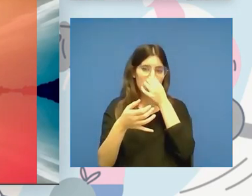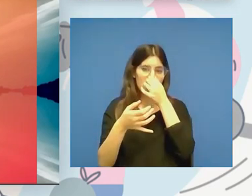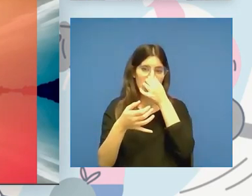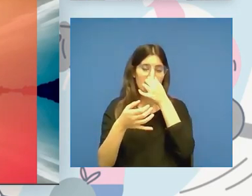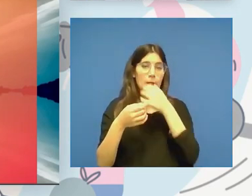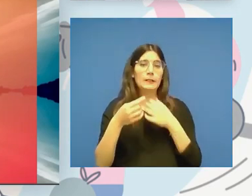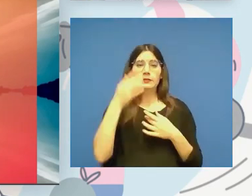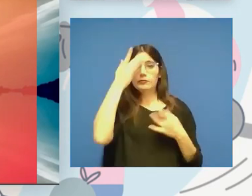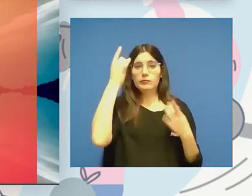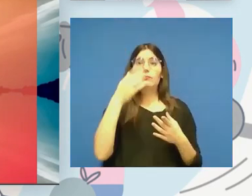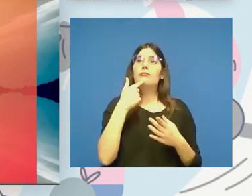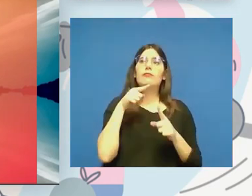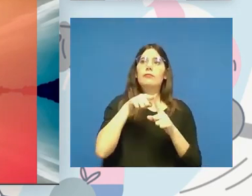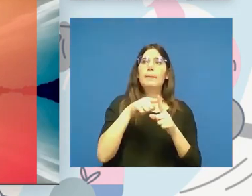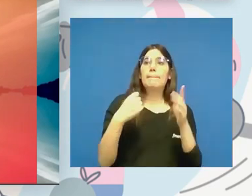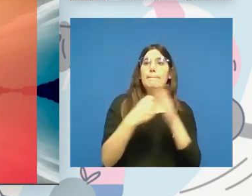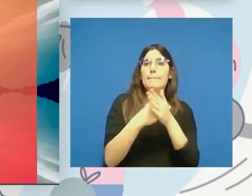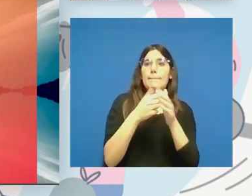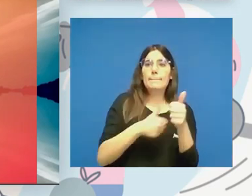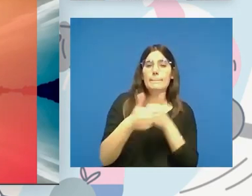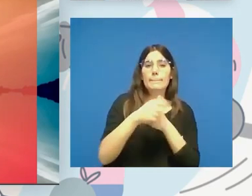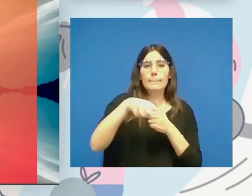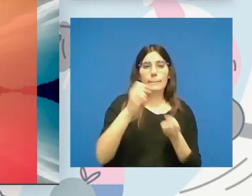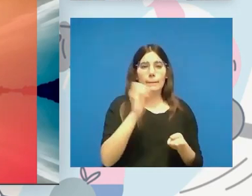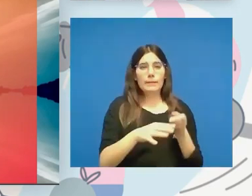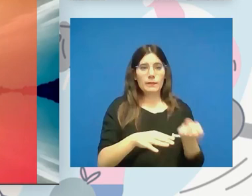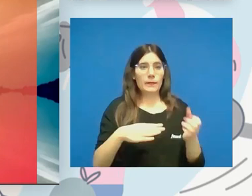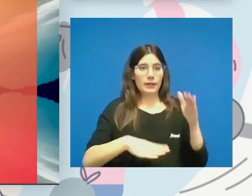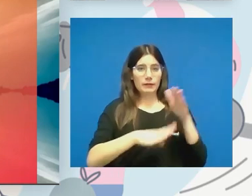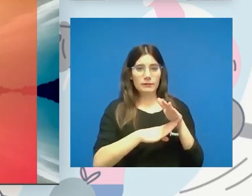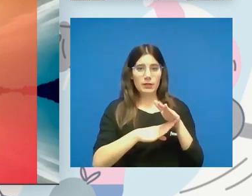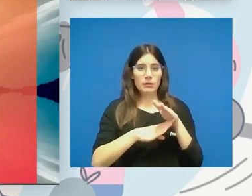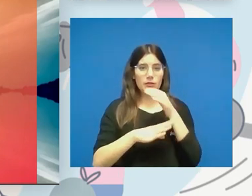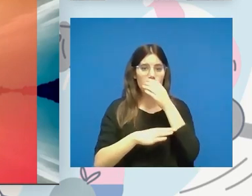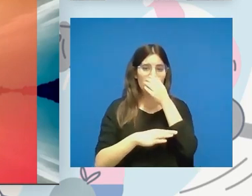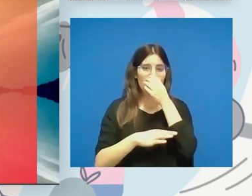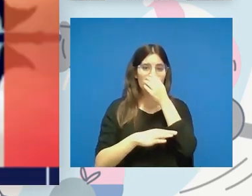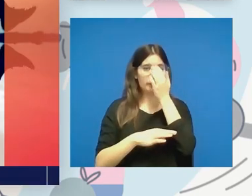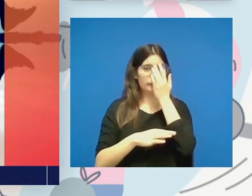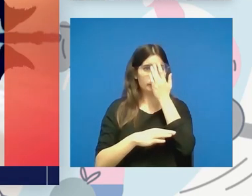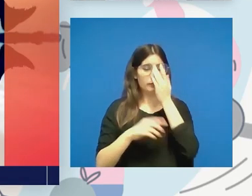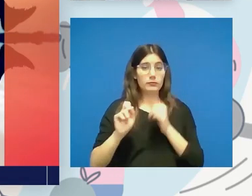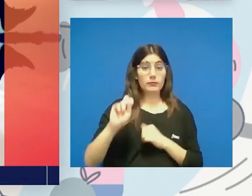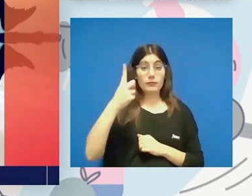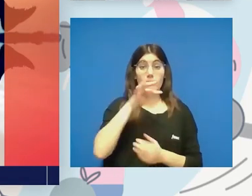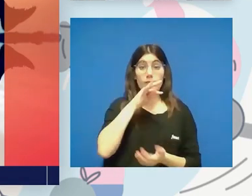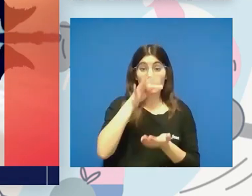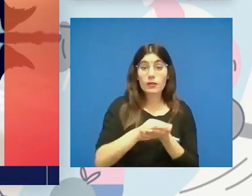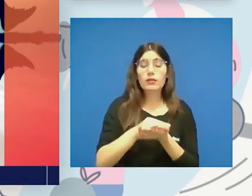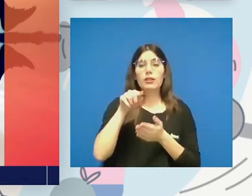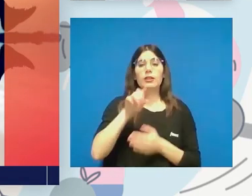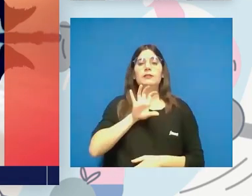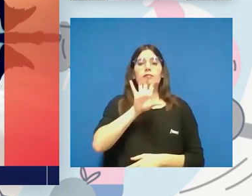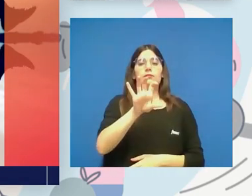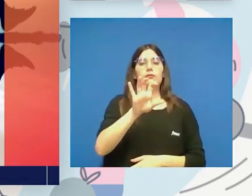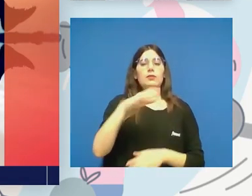cajón. Entonces, ¿qué se determinó? Muy bien, la primera compromiso de este país en el ámbito de la actividad física y